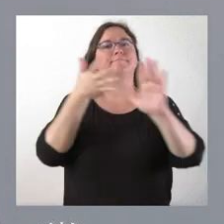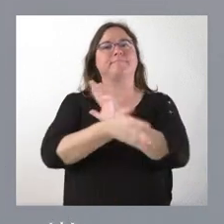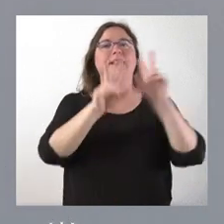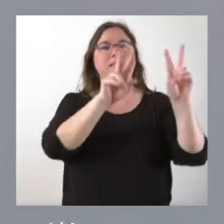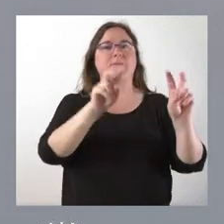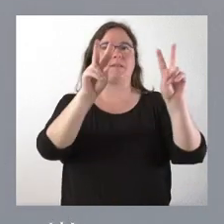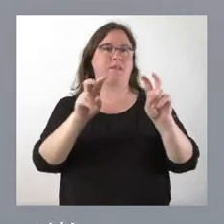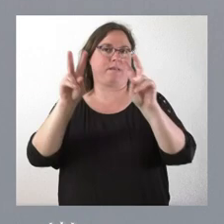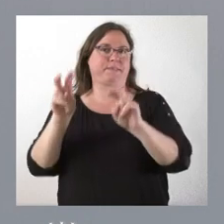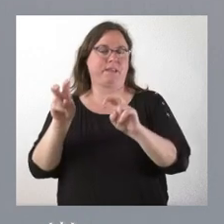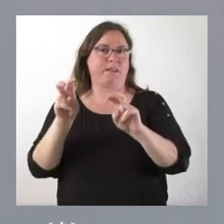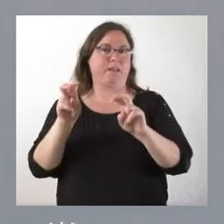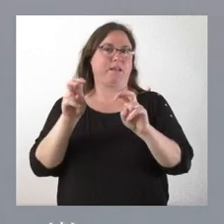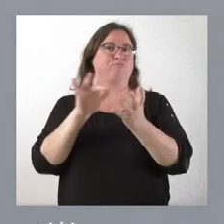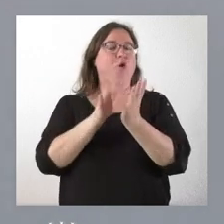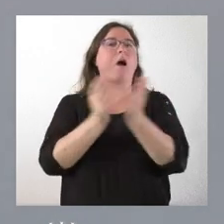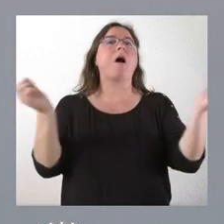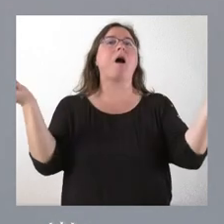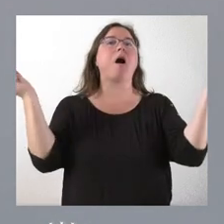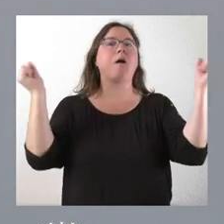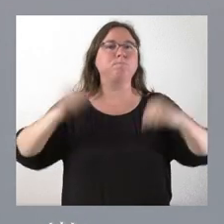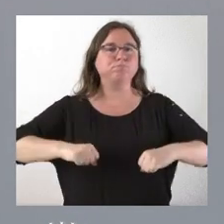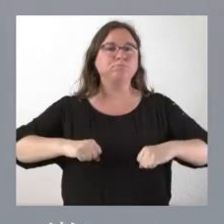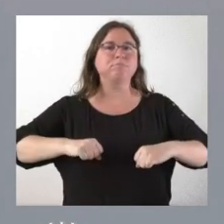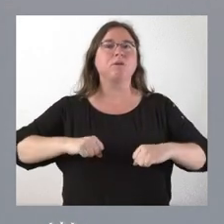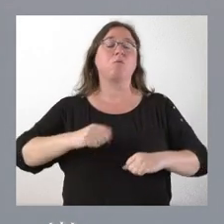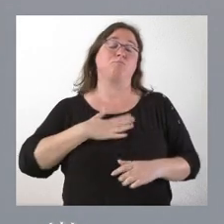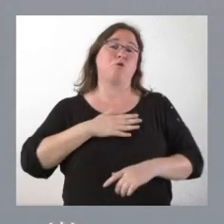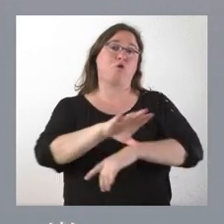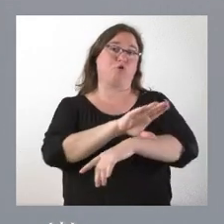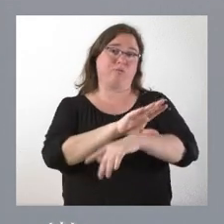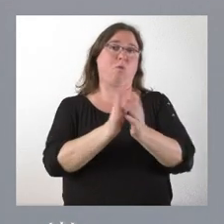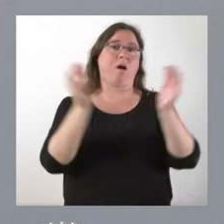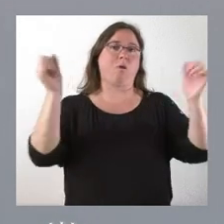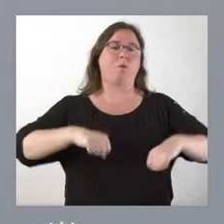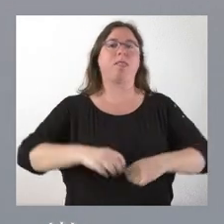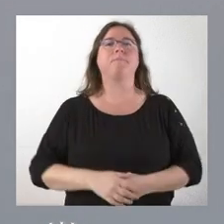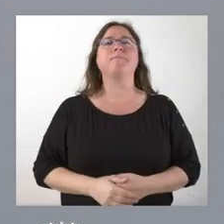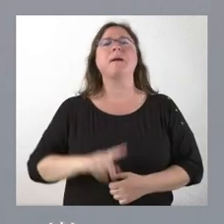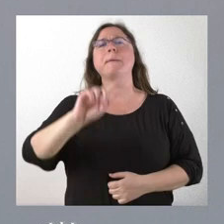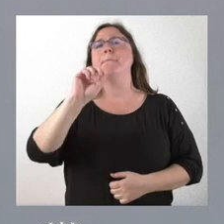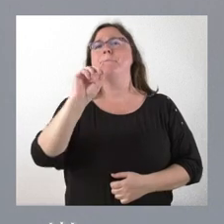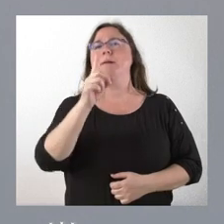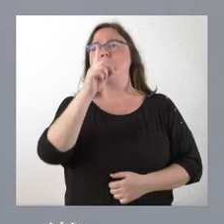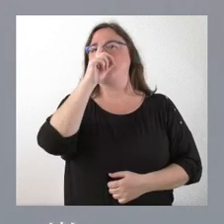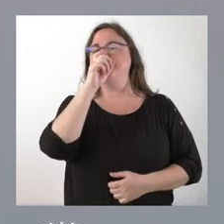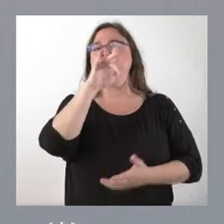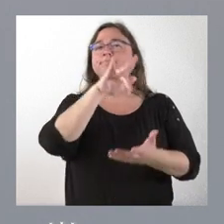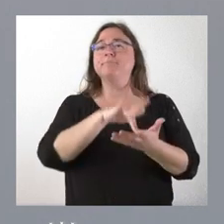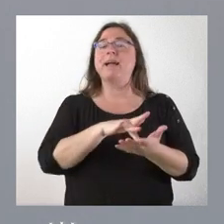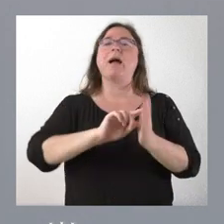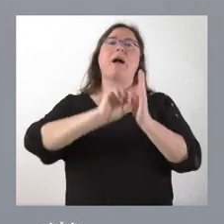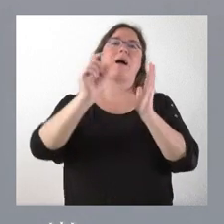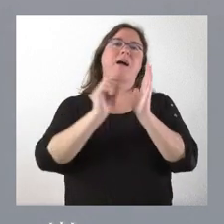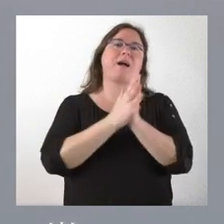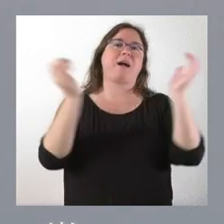que han sido objeto de acuerdo por parte del Consejo. En primer lugar, les informamos que se ha aprobado el anteproyecto de